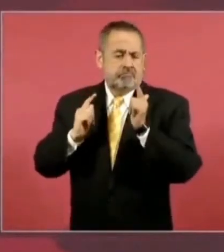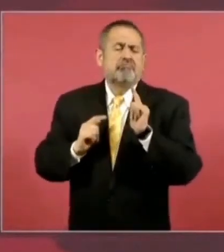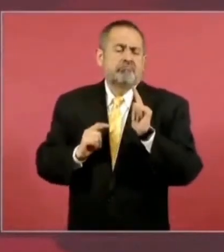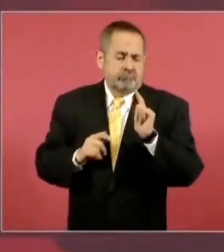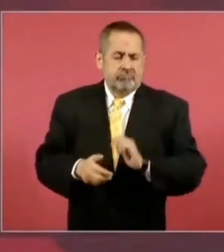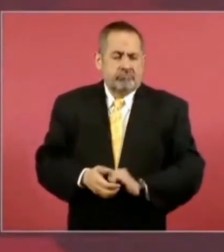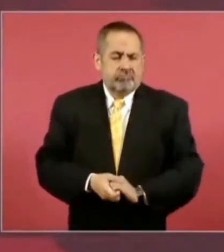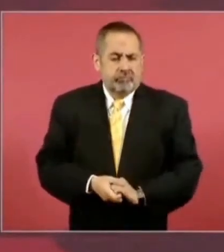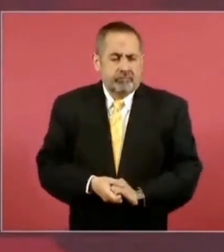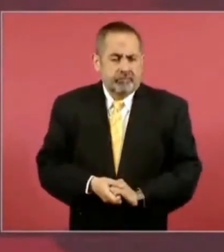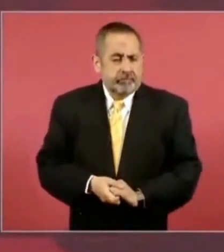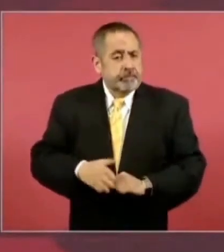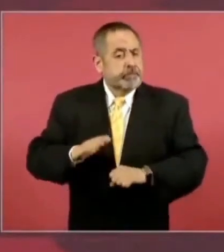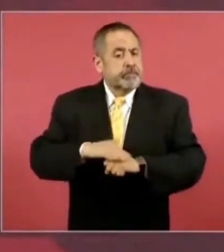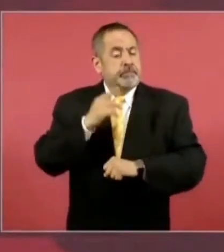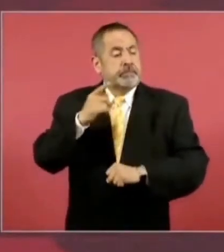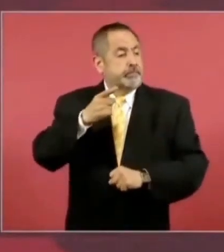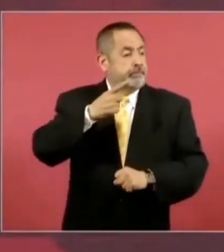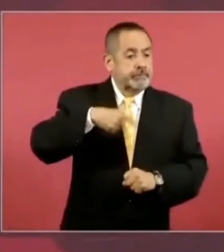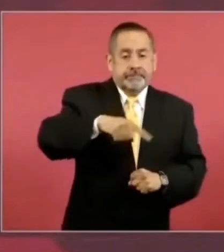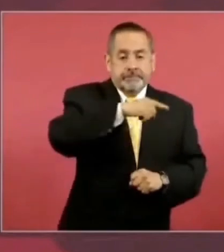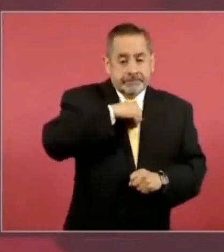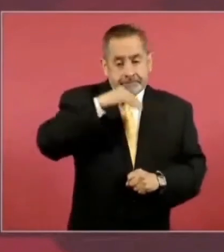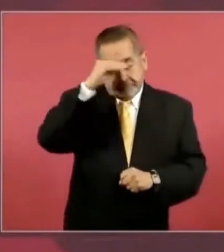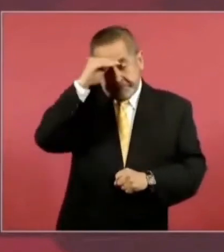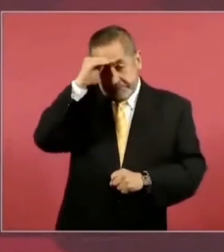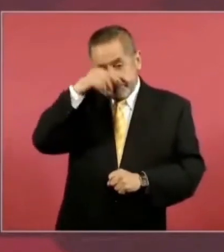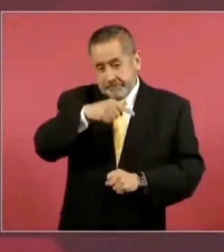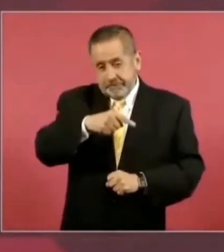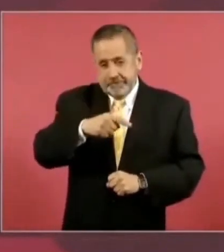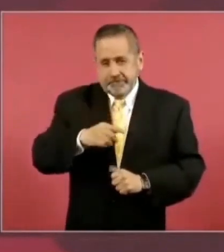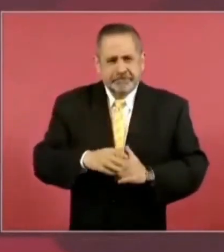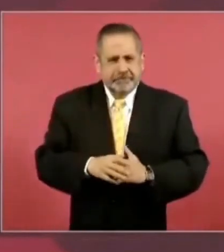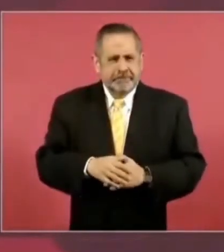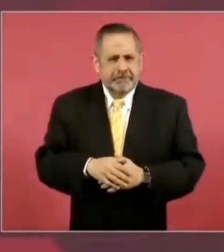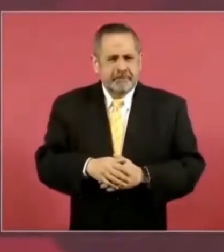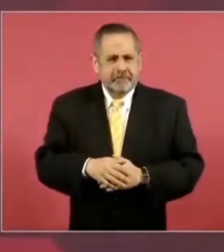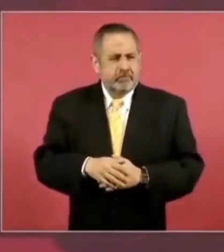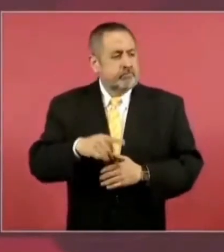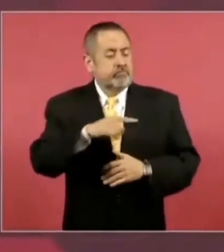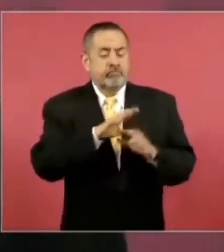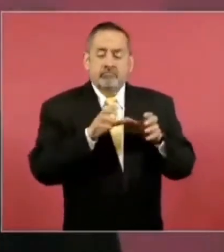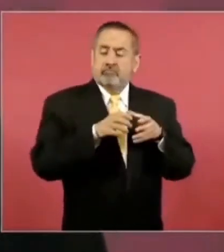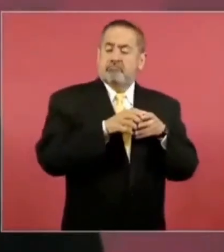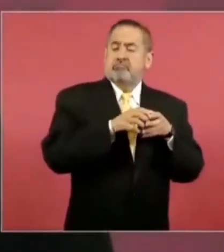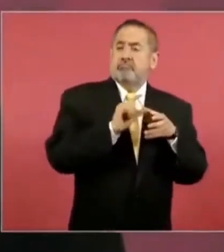Porque se consideran como una casta divina,